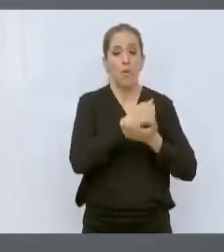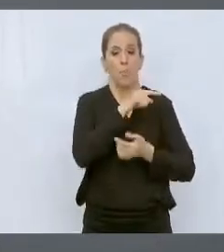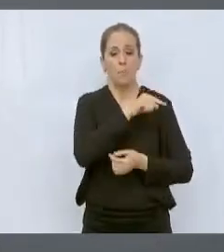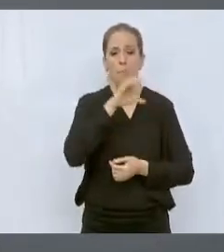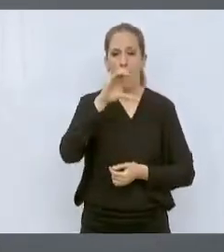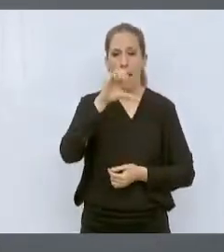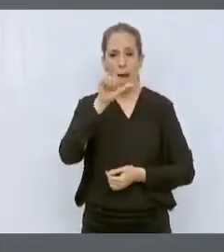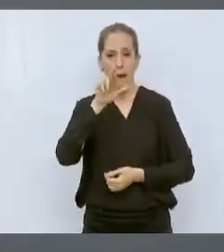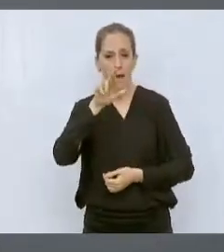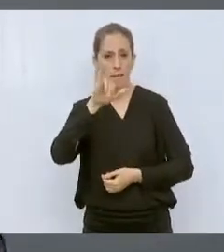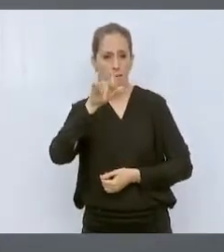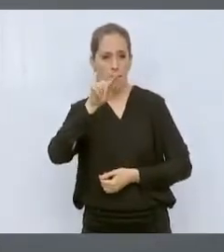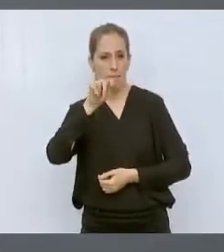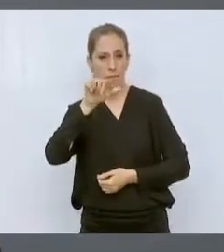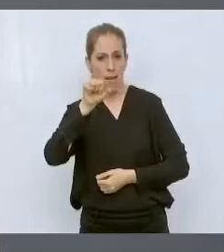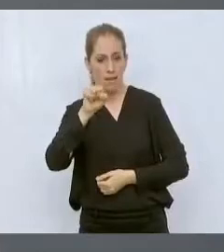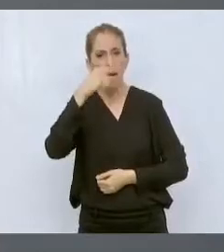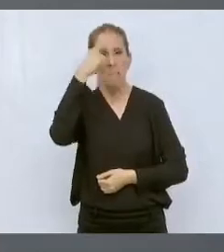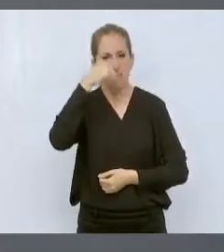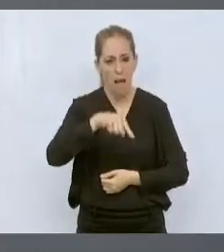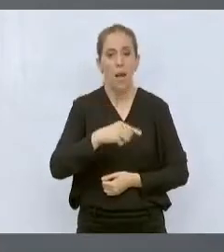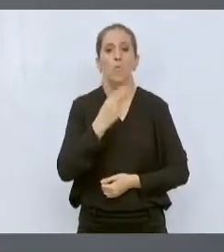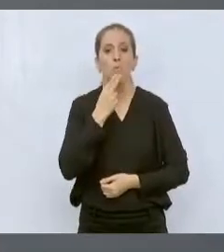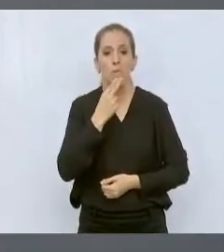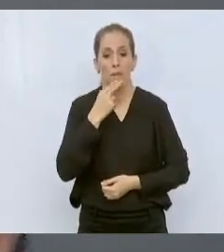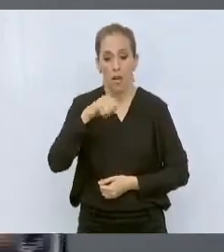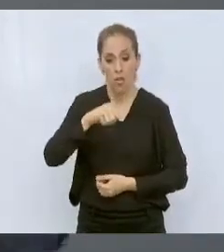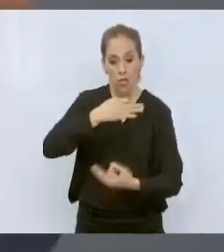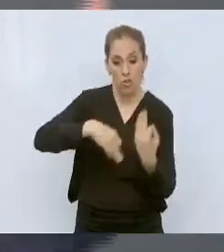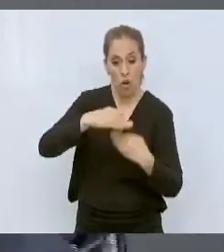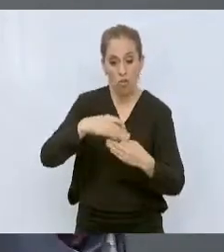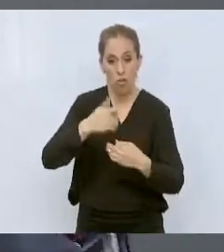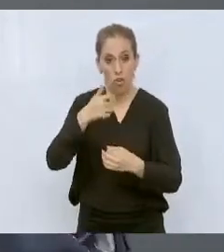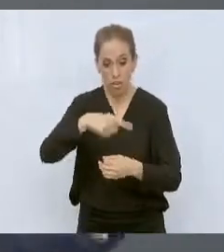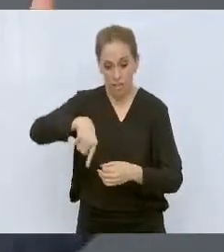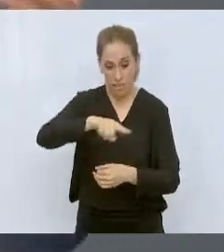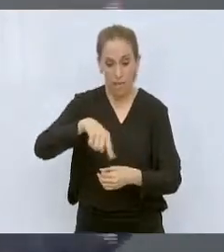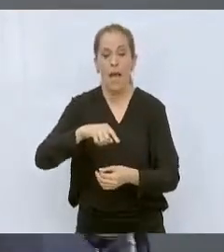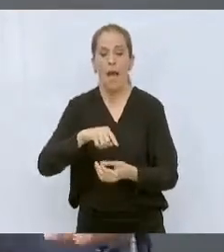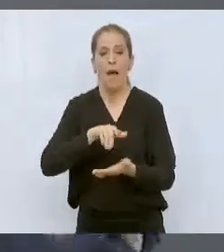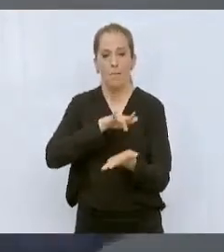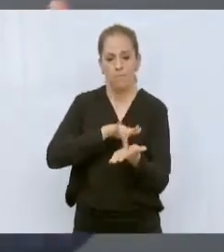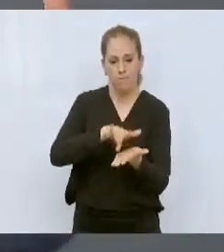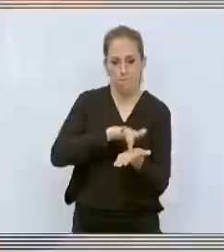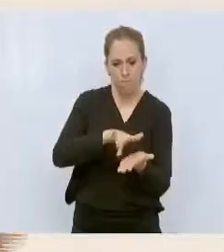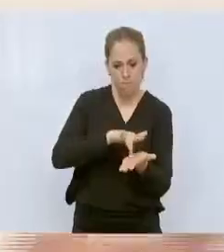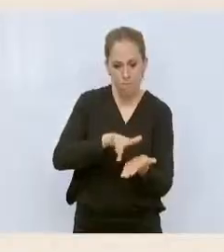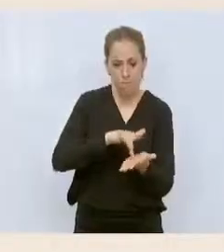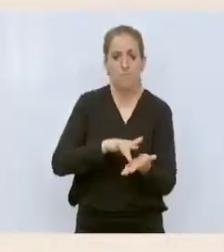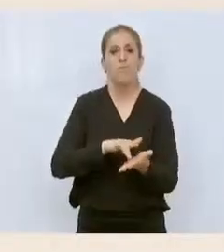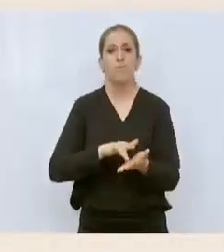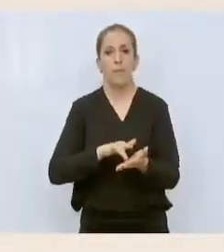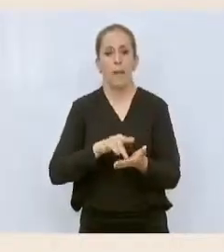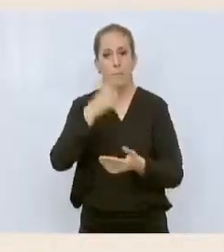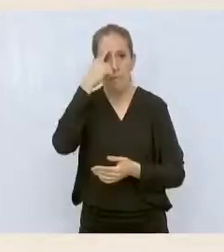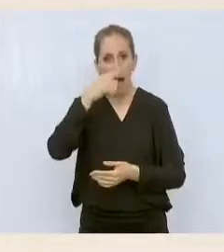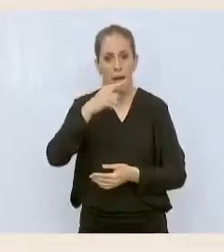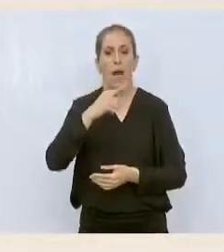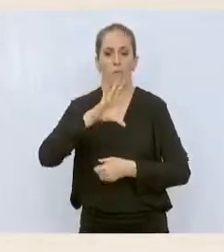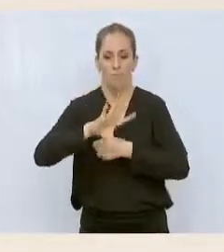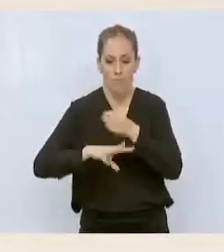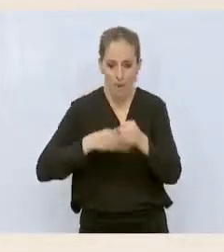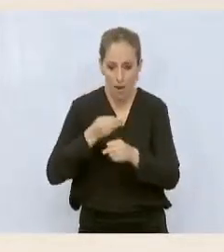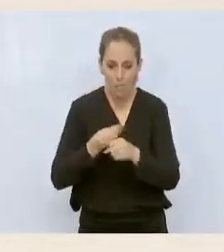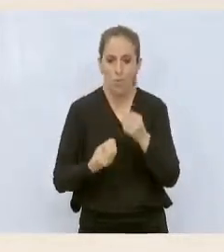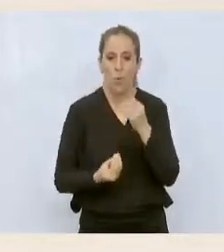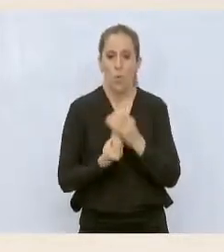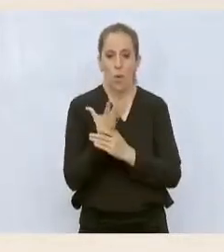para poder utilizar todos esos alimentos. y los renovamos, los vitaminamos, los volvemos a hacer nuevos y